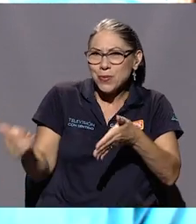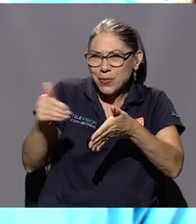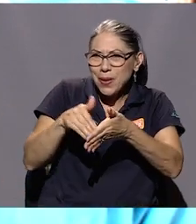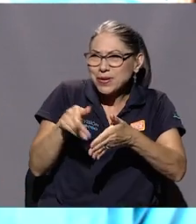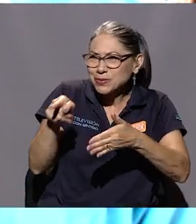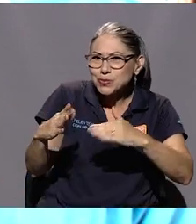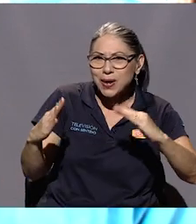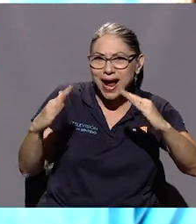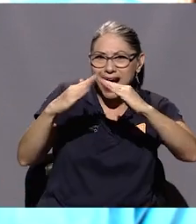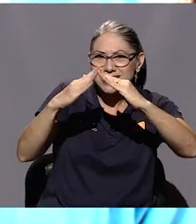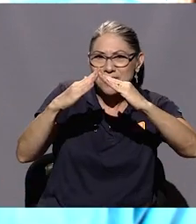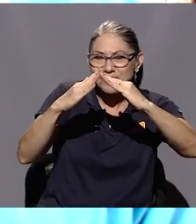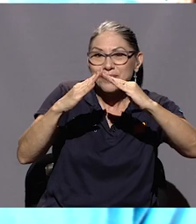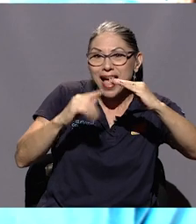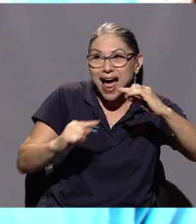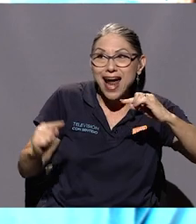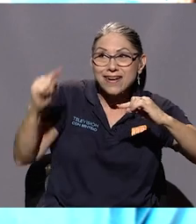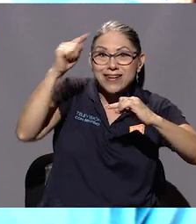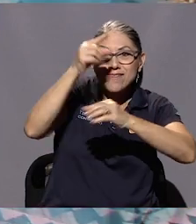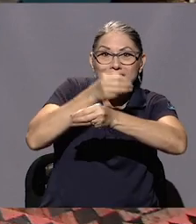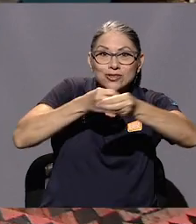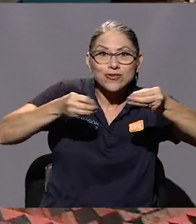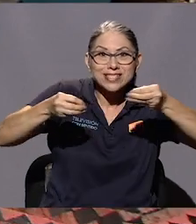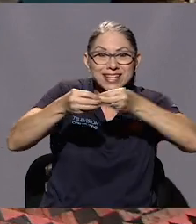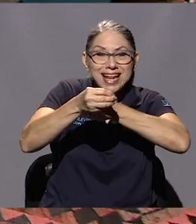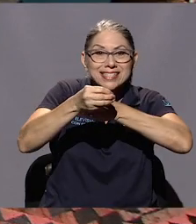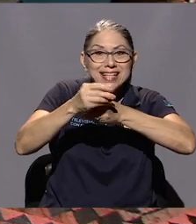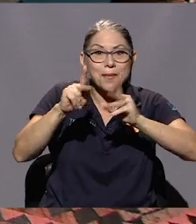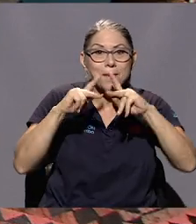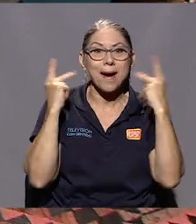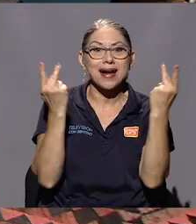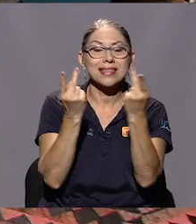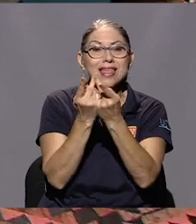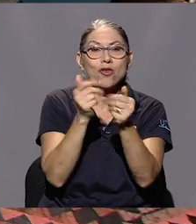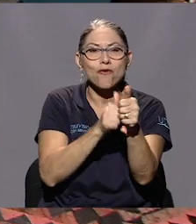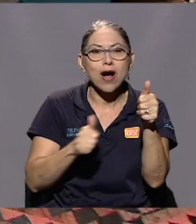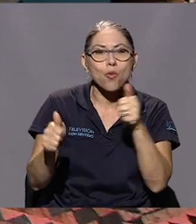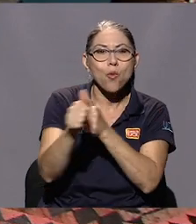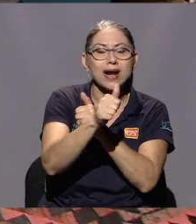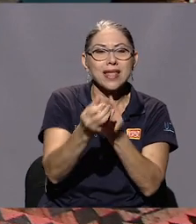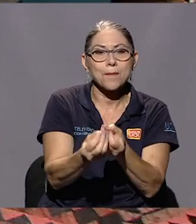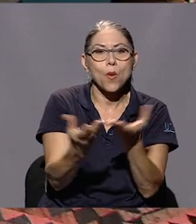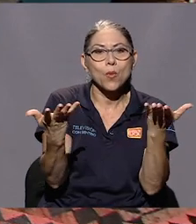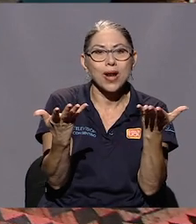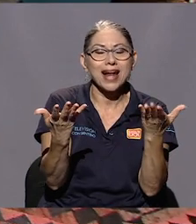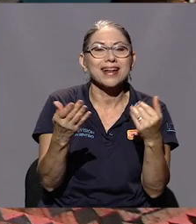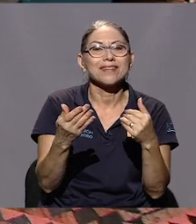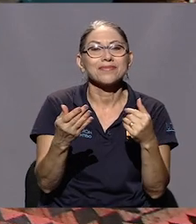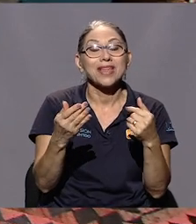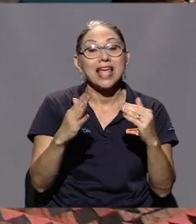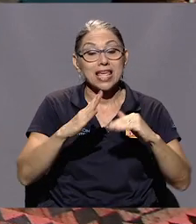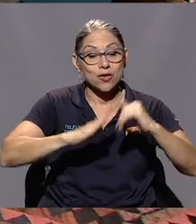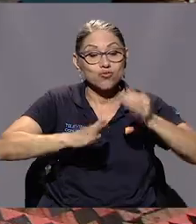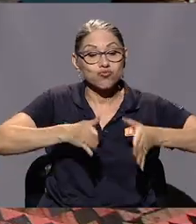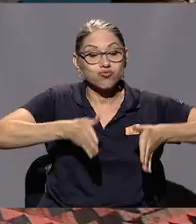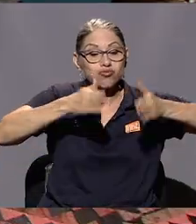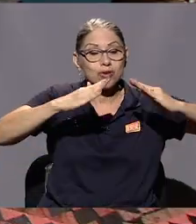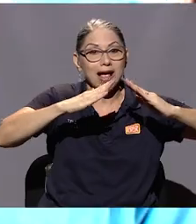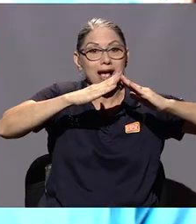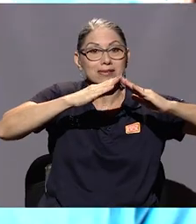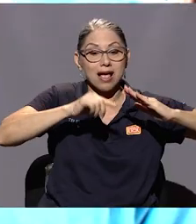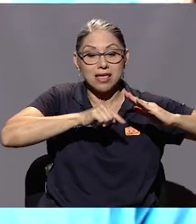arriba estaban las oficinas de vanguardia popular, y en la acera esa niña también socializaba,